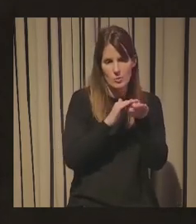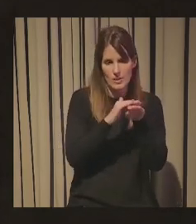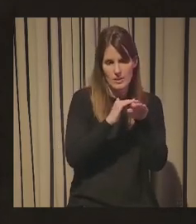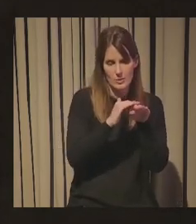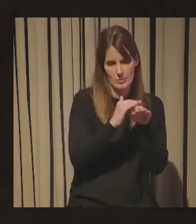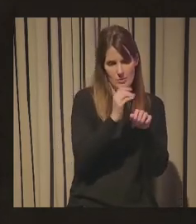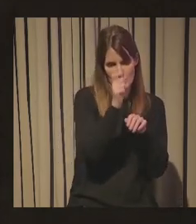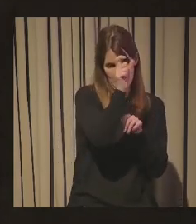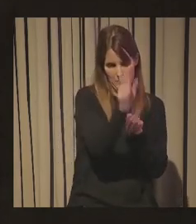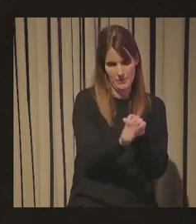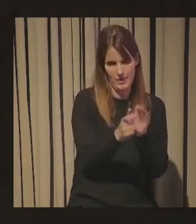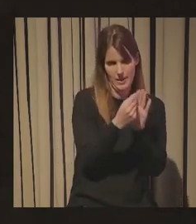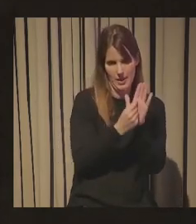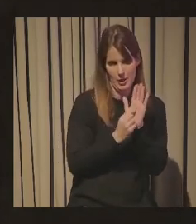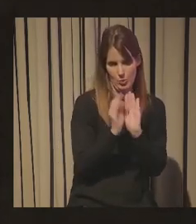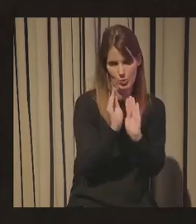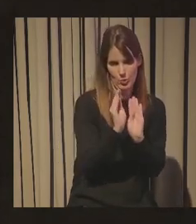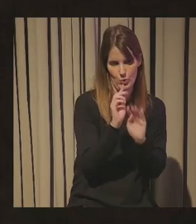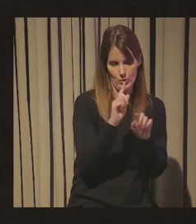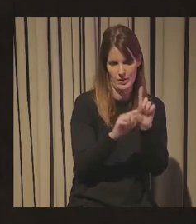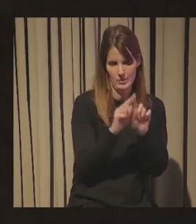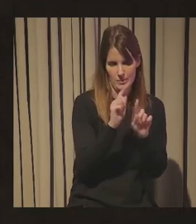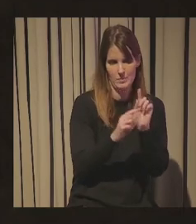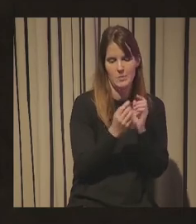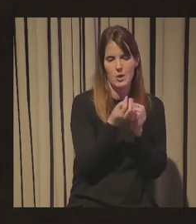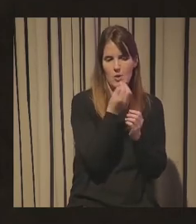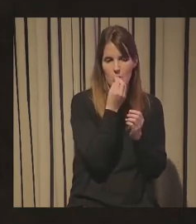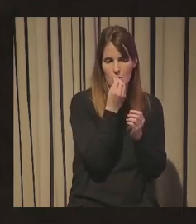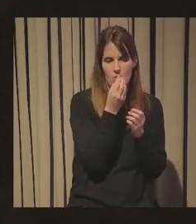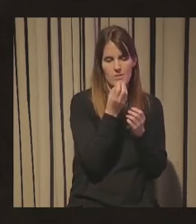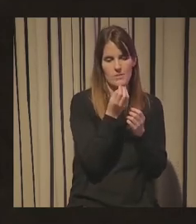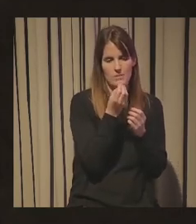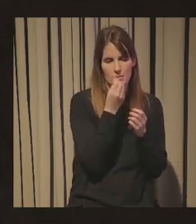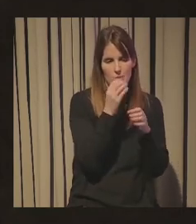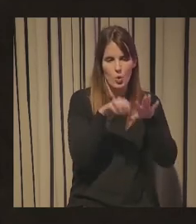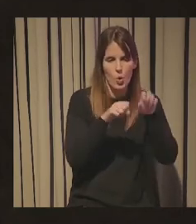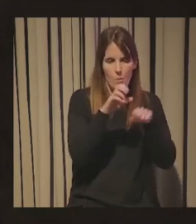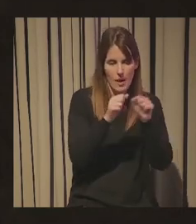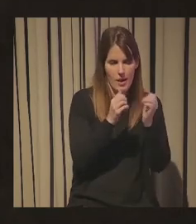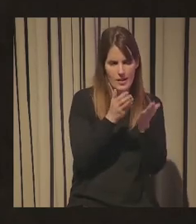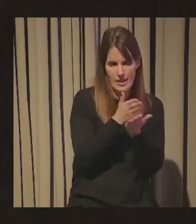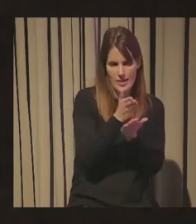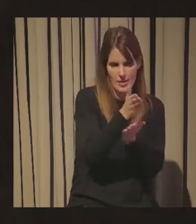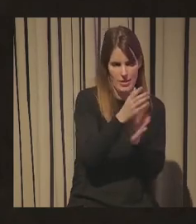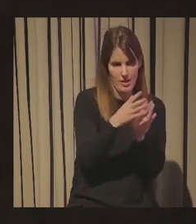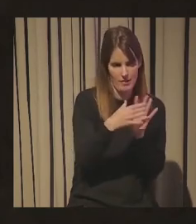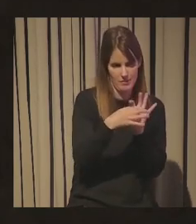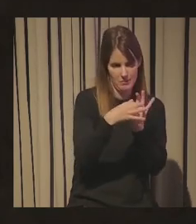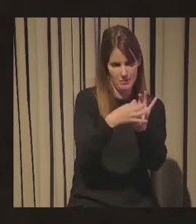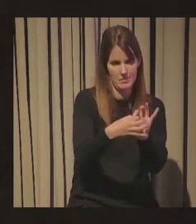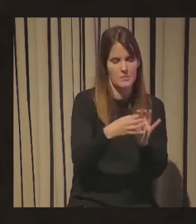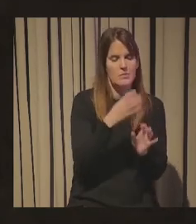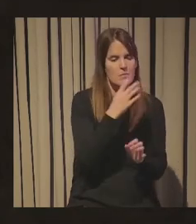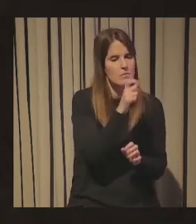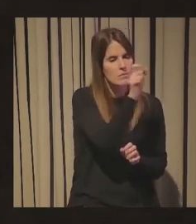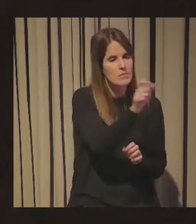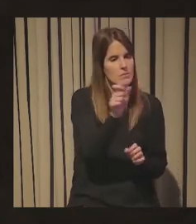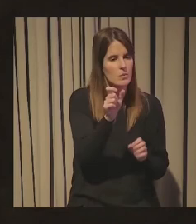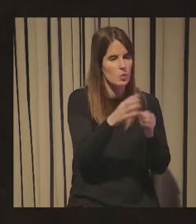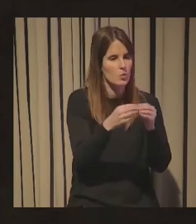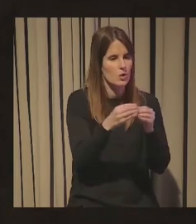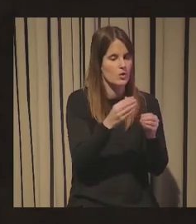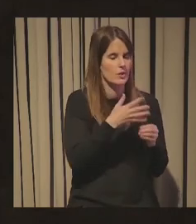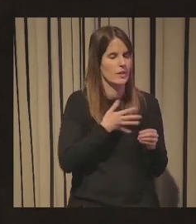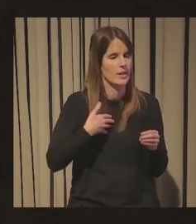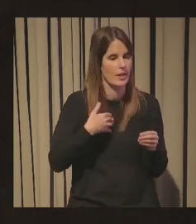personalización creo que es una tendencia muy clara porque las personas quieren sobre todo en